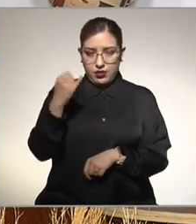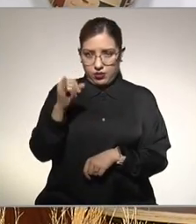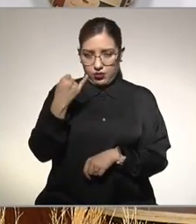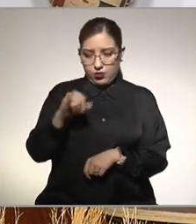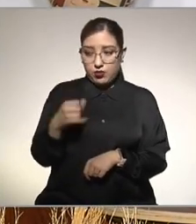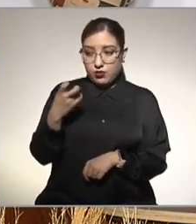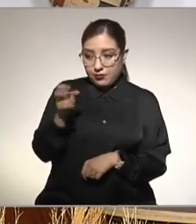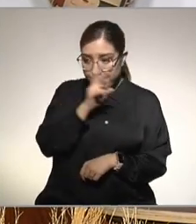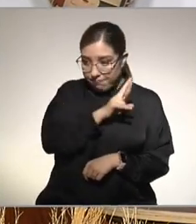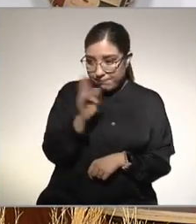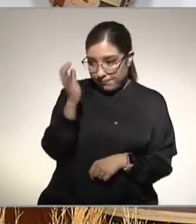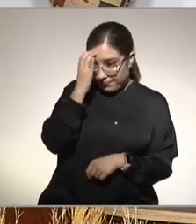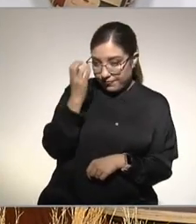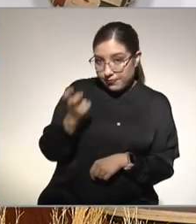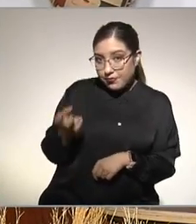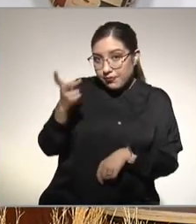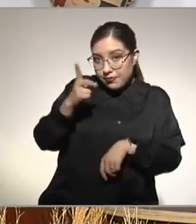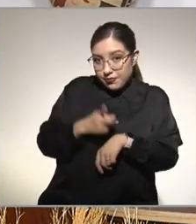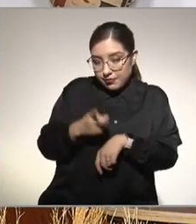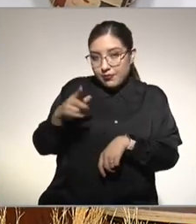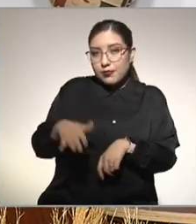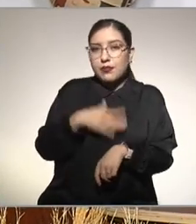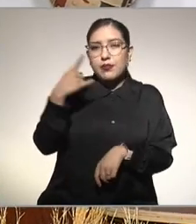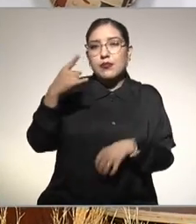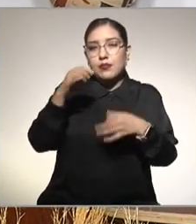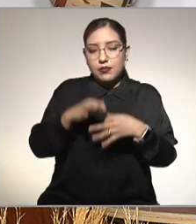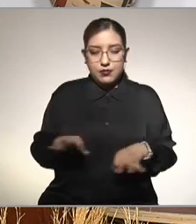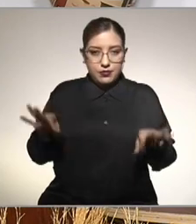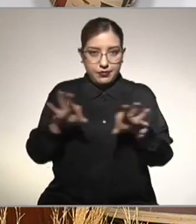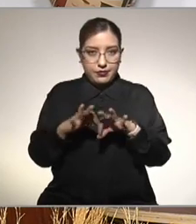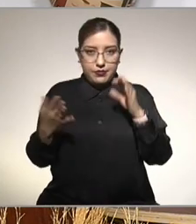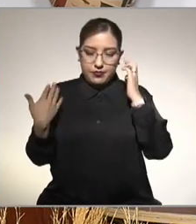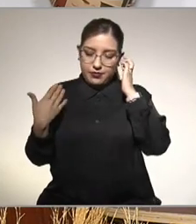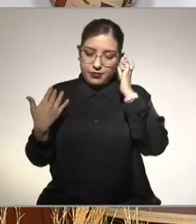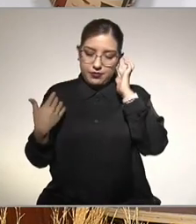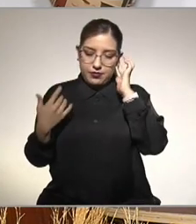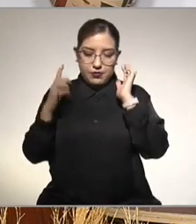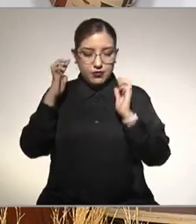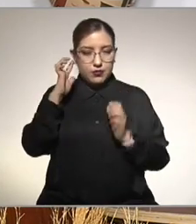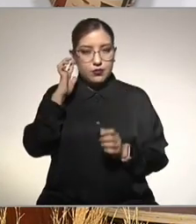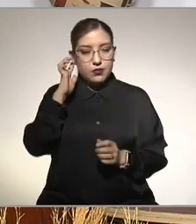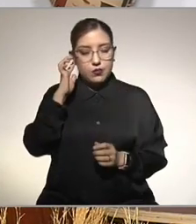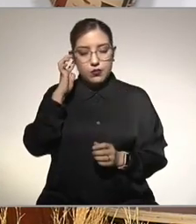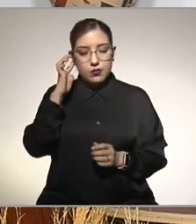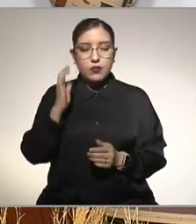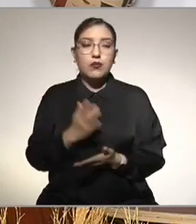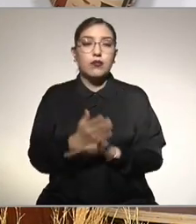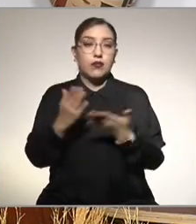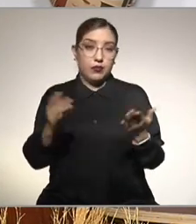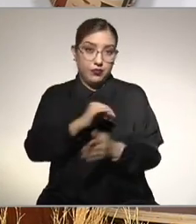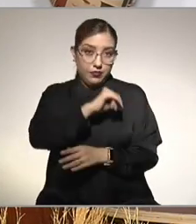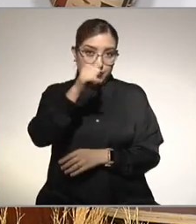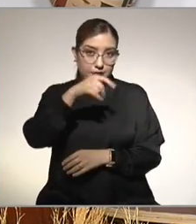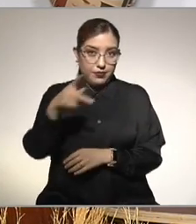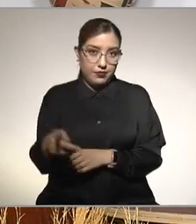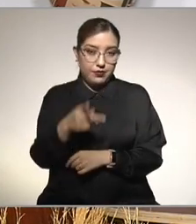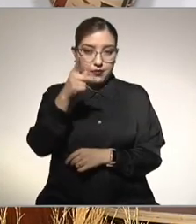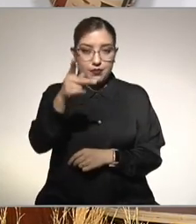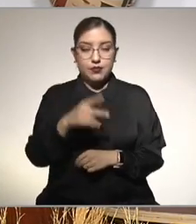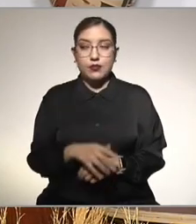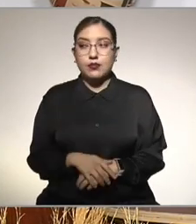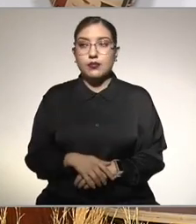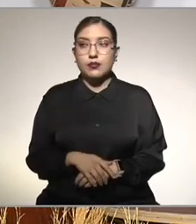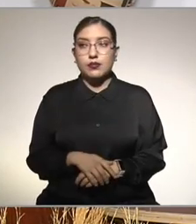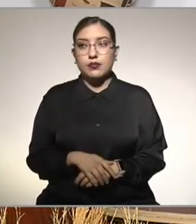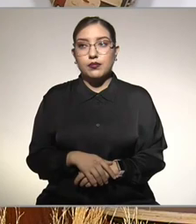existe esta enfermedad por la importancia que nos acaban de explicar los doctores. Ahora, mi siguiente pregunta y el doctor ya nos explicó un poquito.